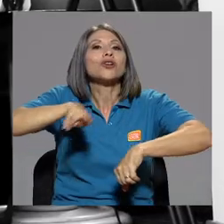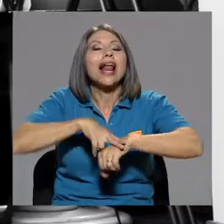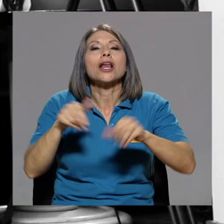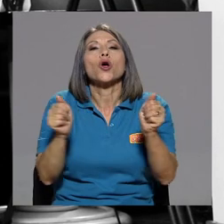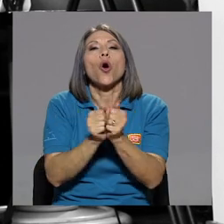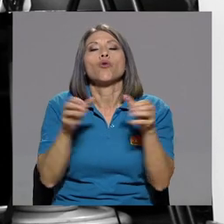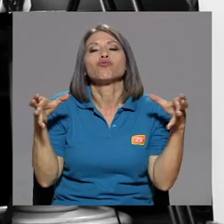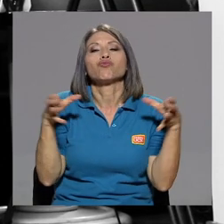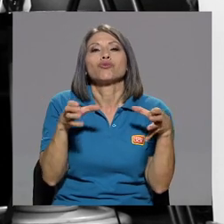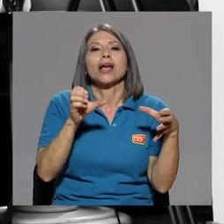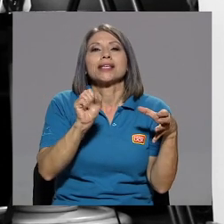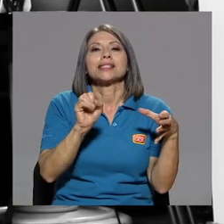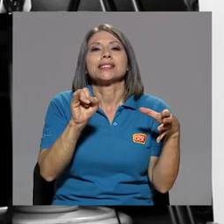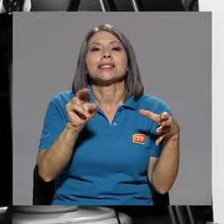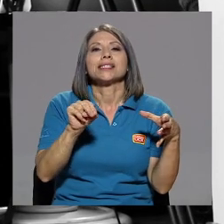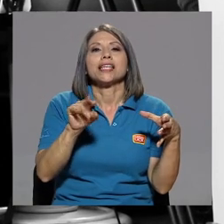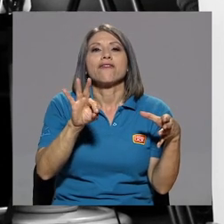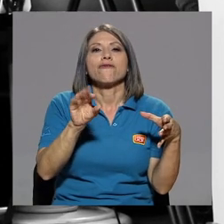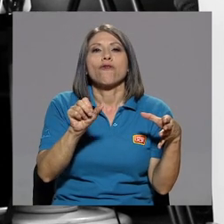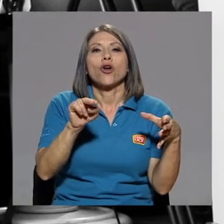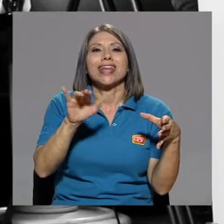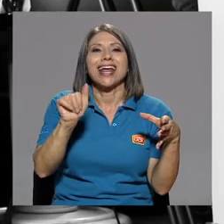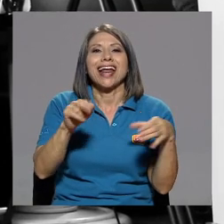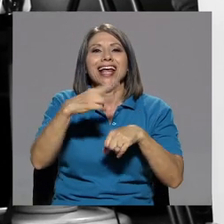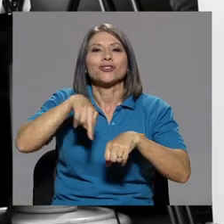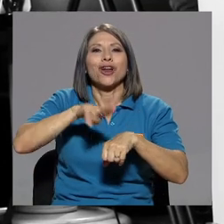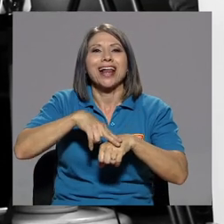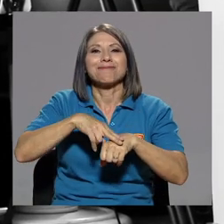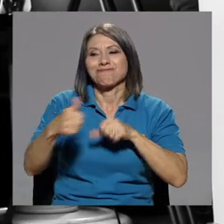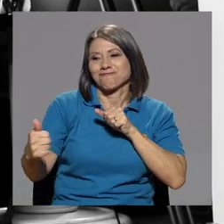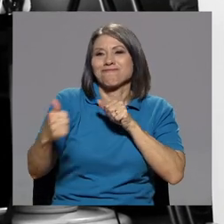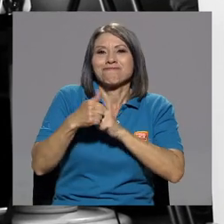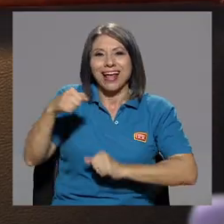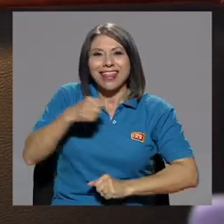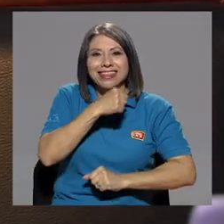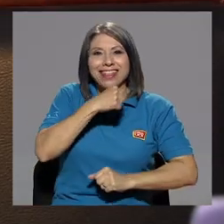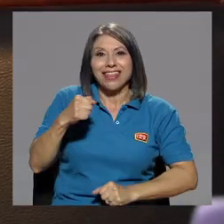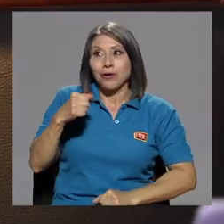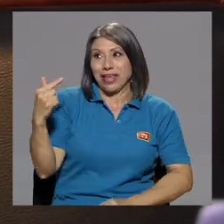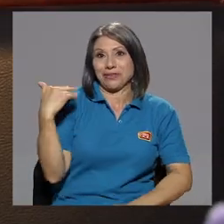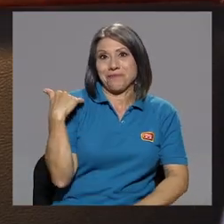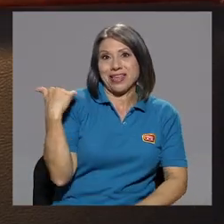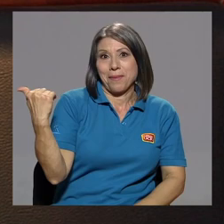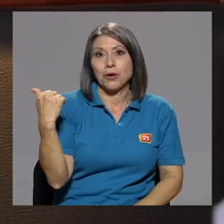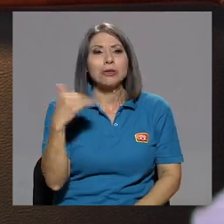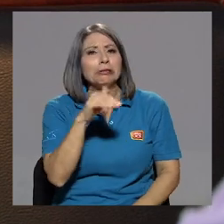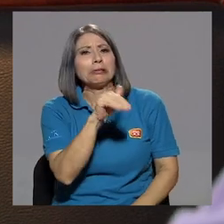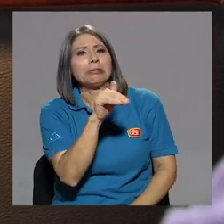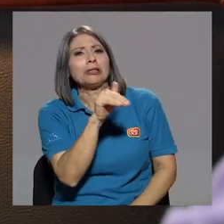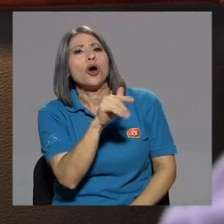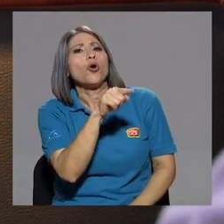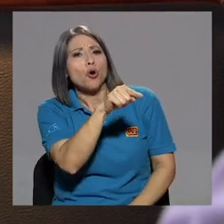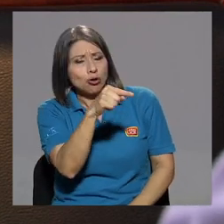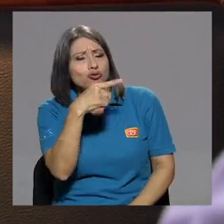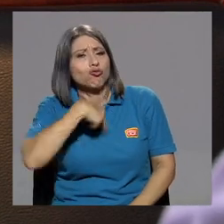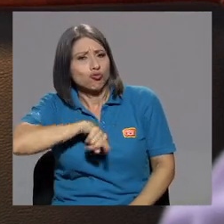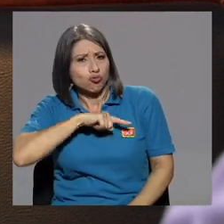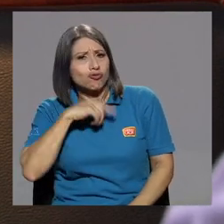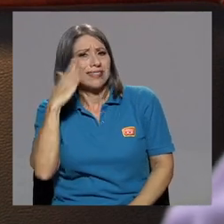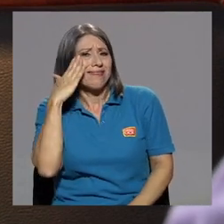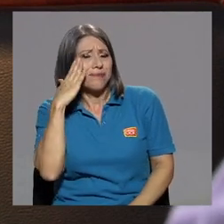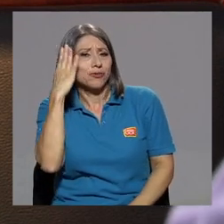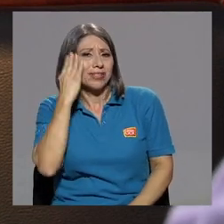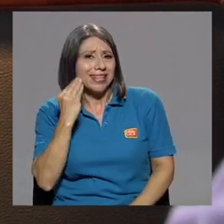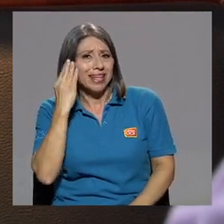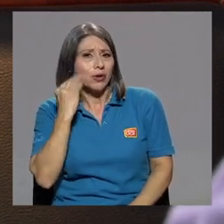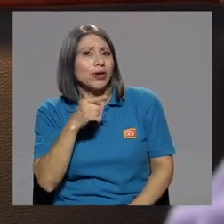Sinfónica Nacional, cantando. Que me llamaron y me dijeron, doña Sandra, nosotros sabemos la trayectoria de usted.